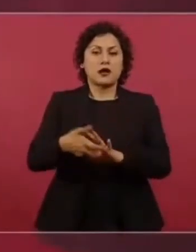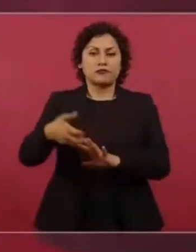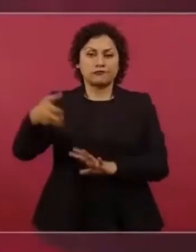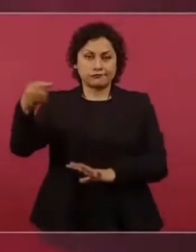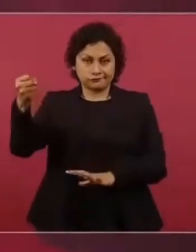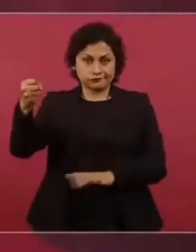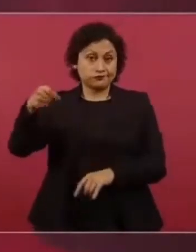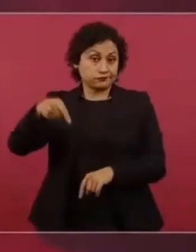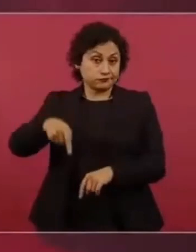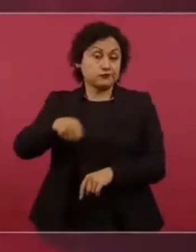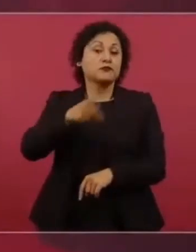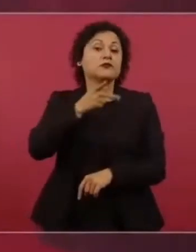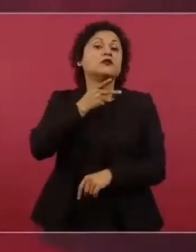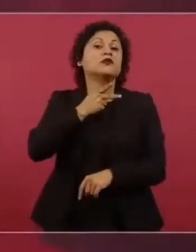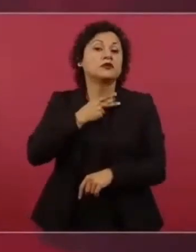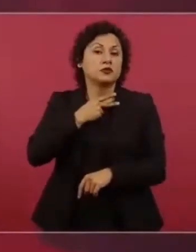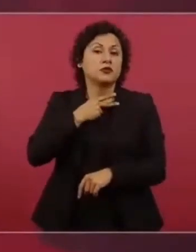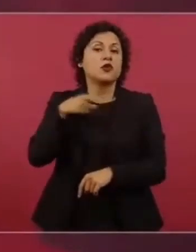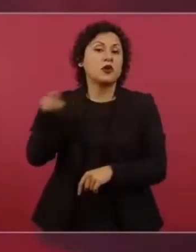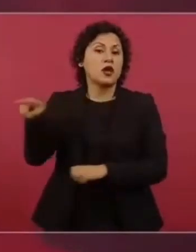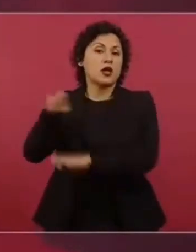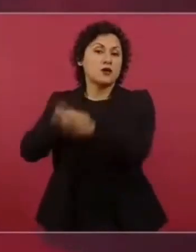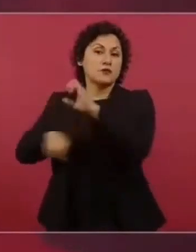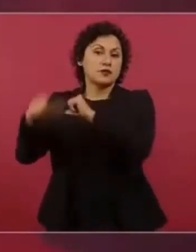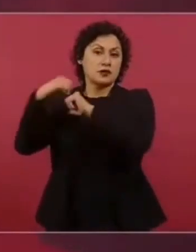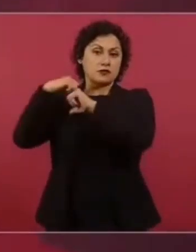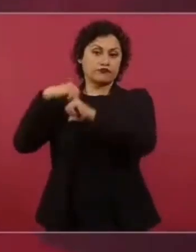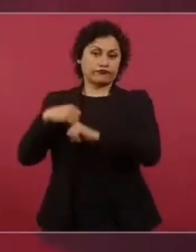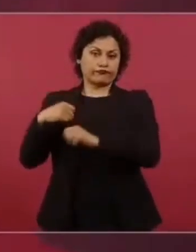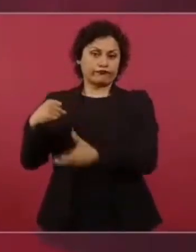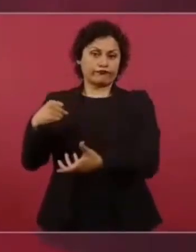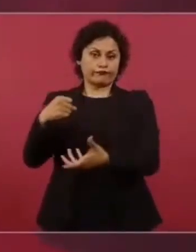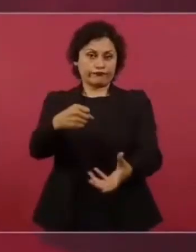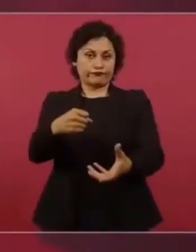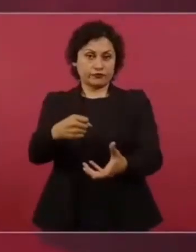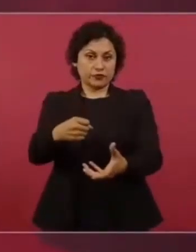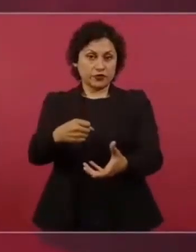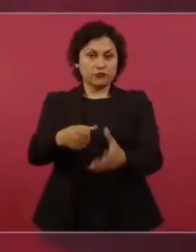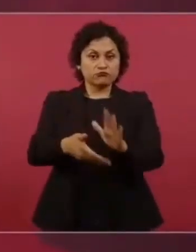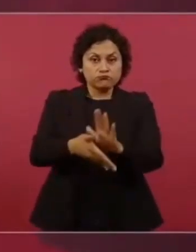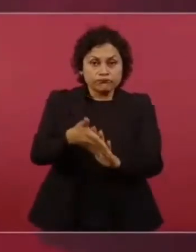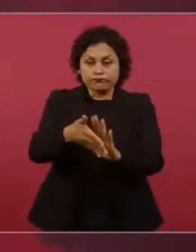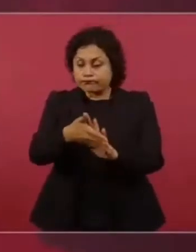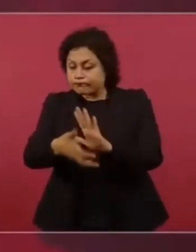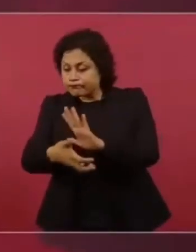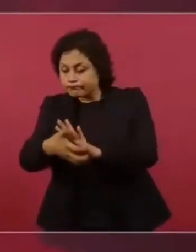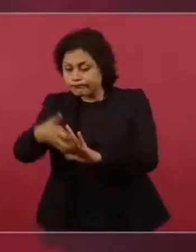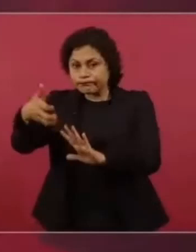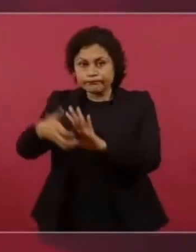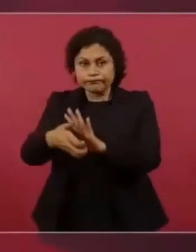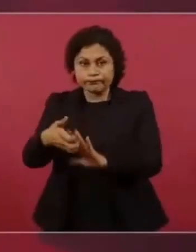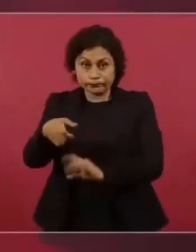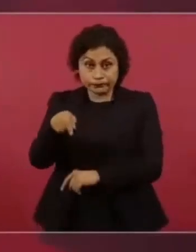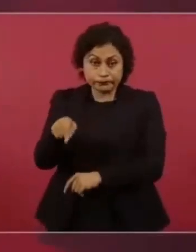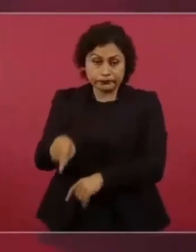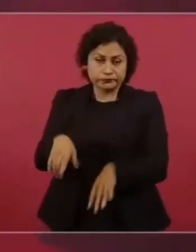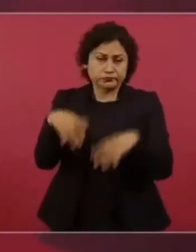yacimiento que tiene mucho petróleo,